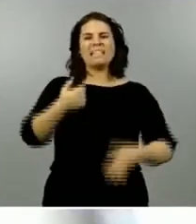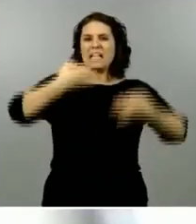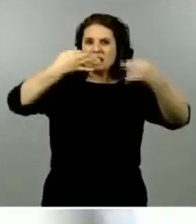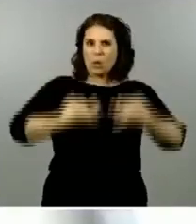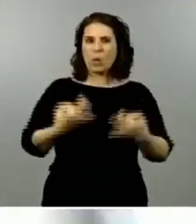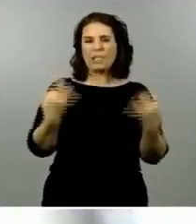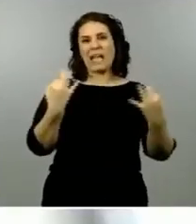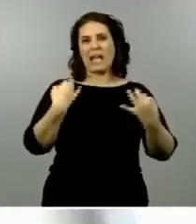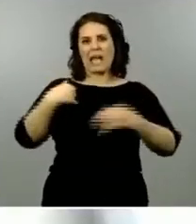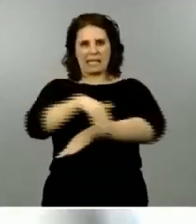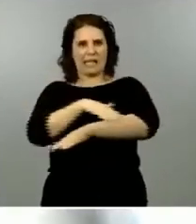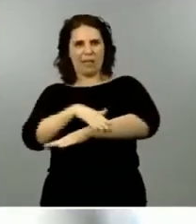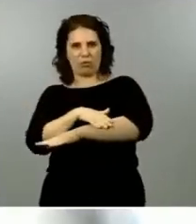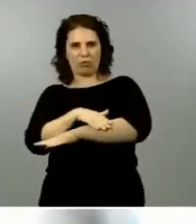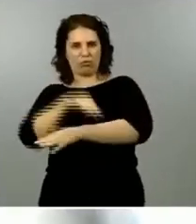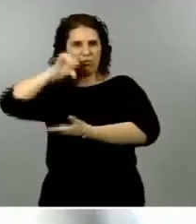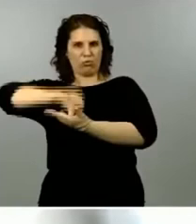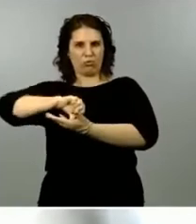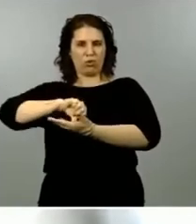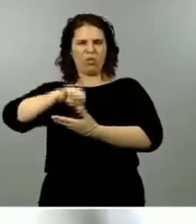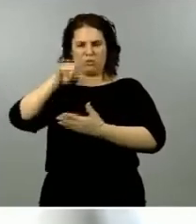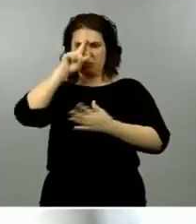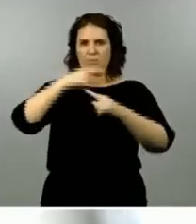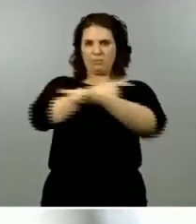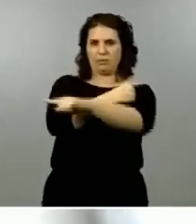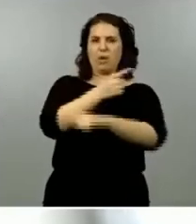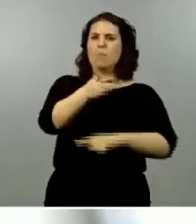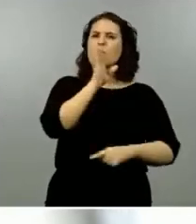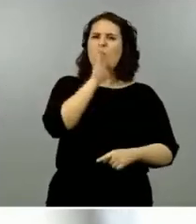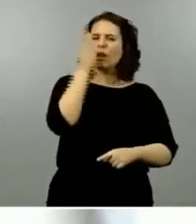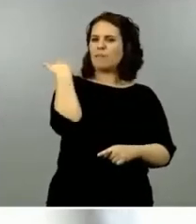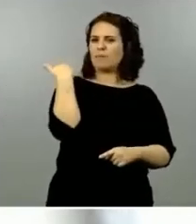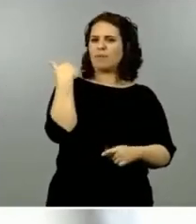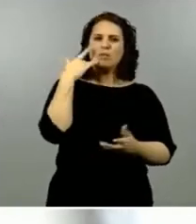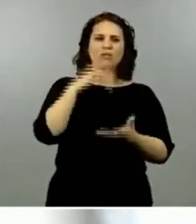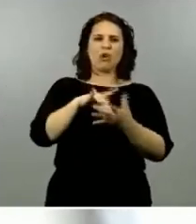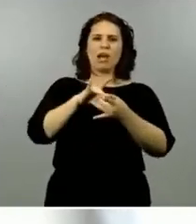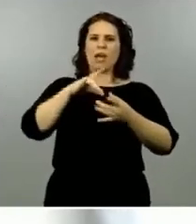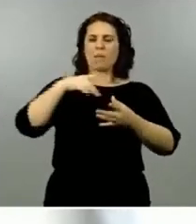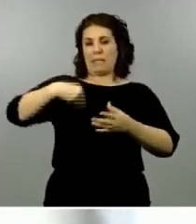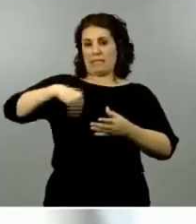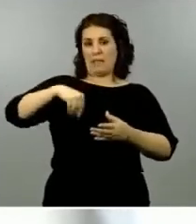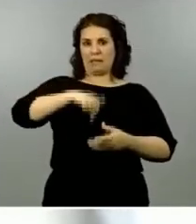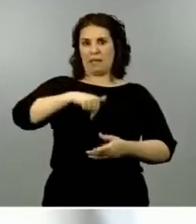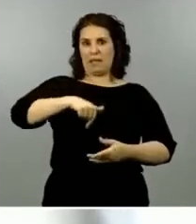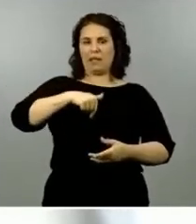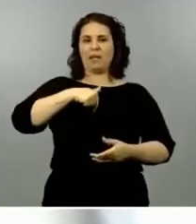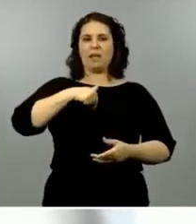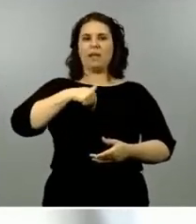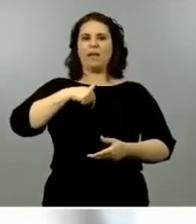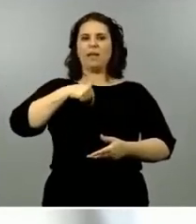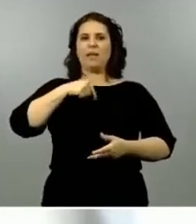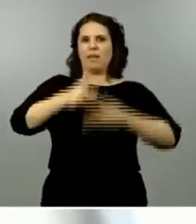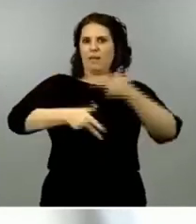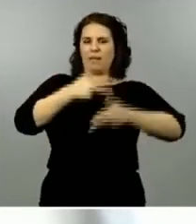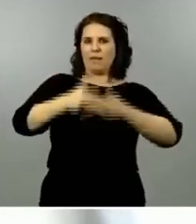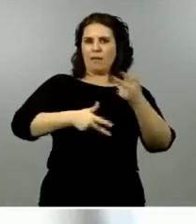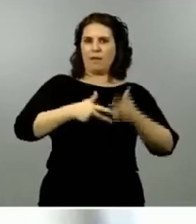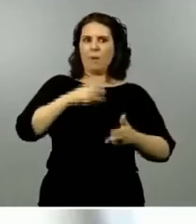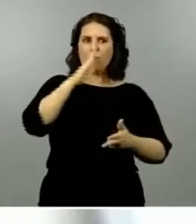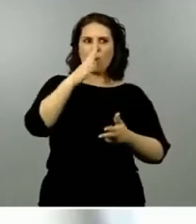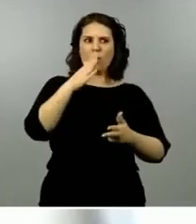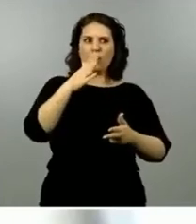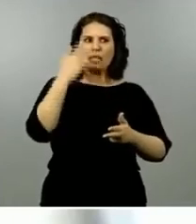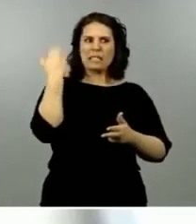lo ve contradictorio con ese mensaje que hacía el Endacari hace unas horas que decía que ahora mismo se dan las condiciones para revocar la alerta sanitaria